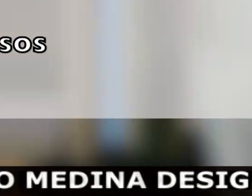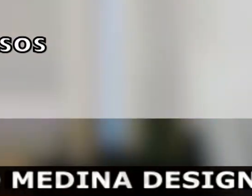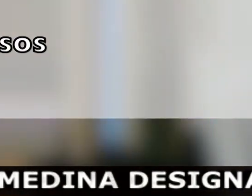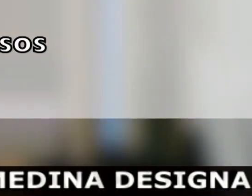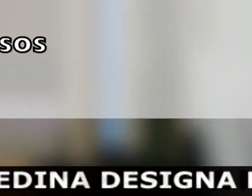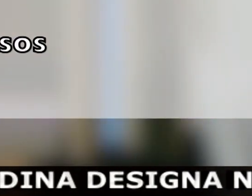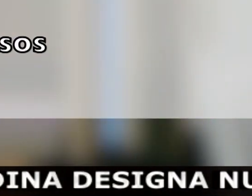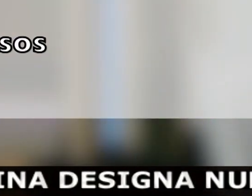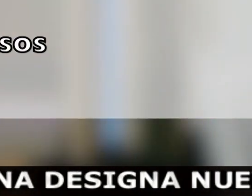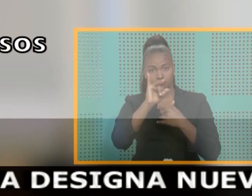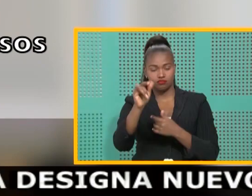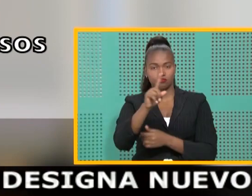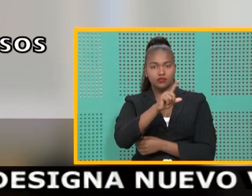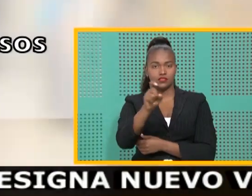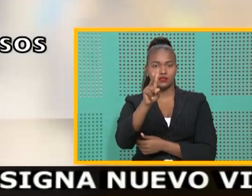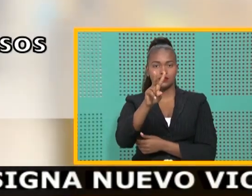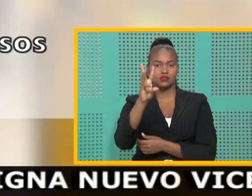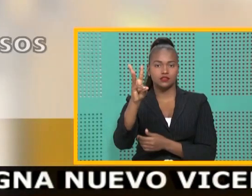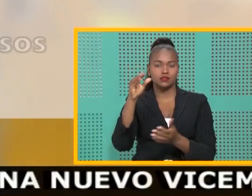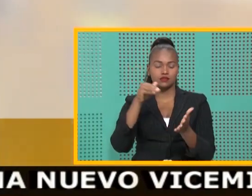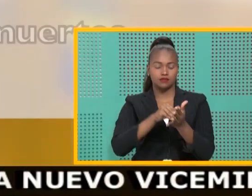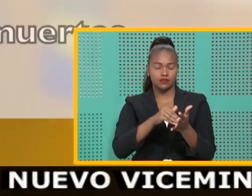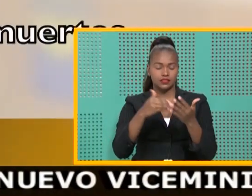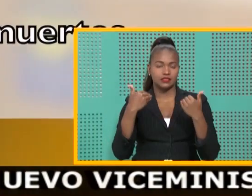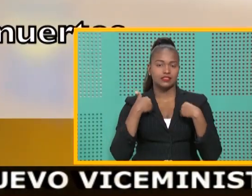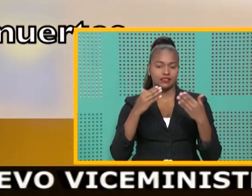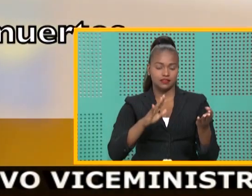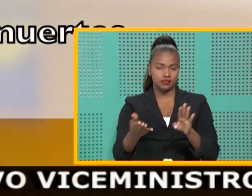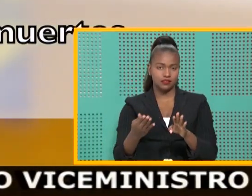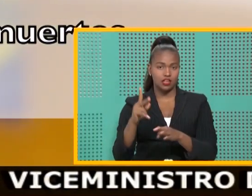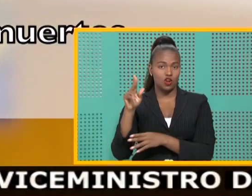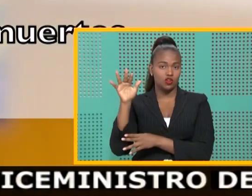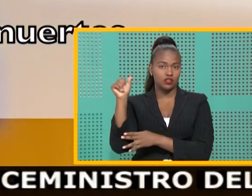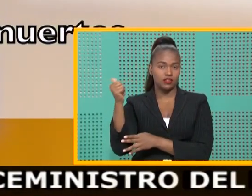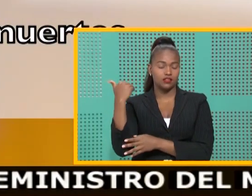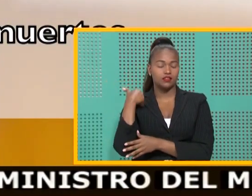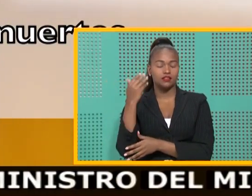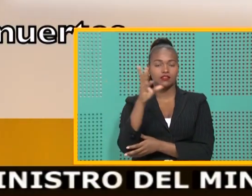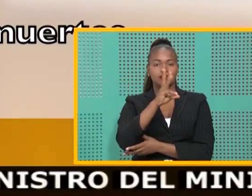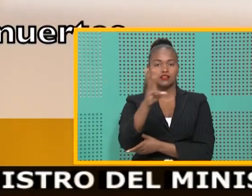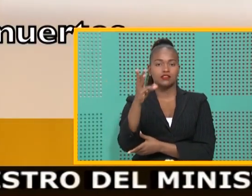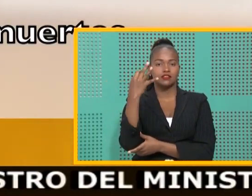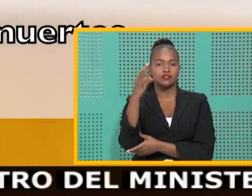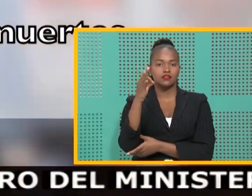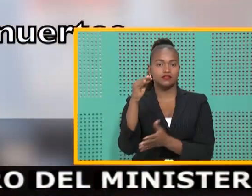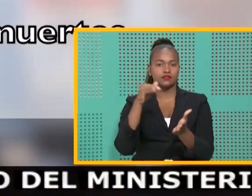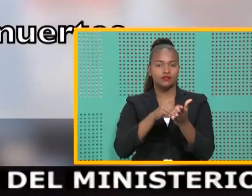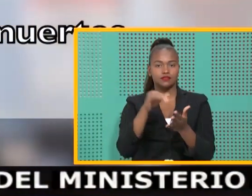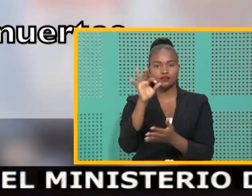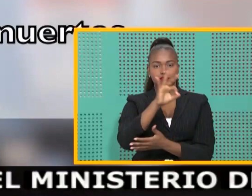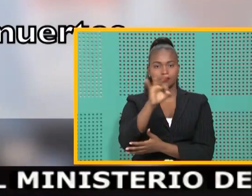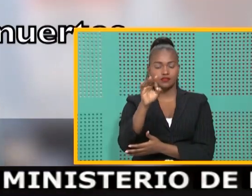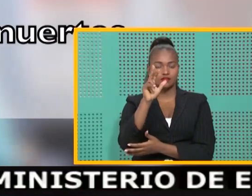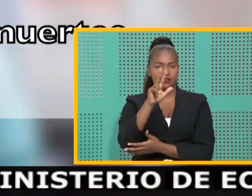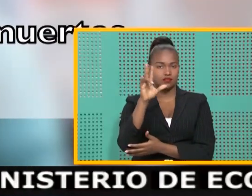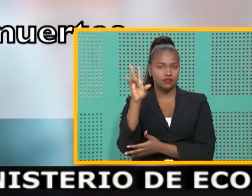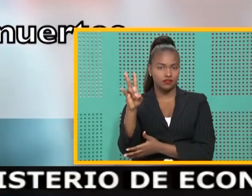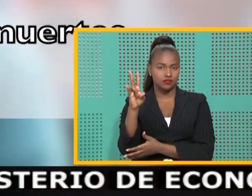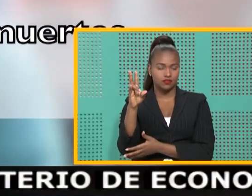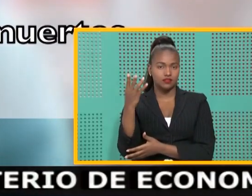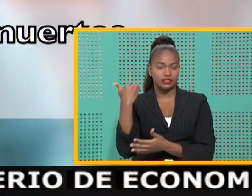coronavirus y 126.000 decesos. En Rusia hay 619.936